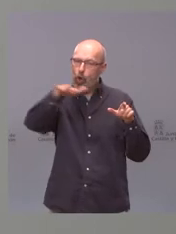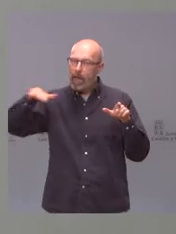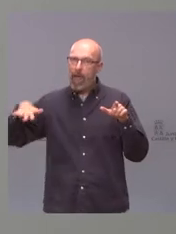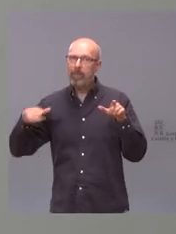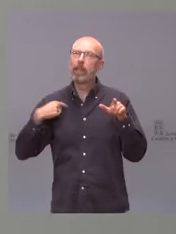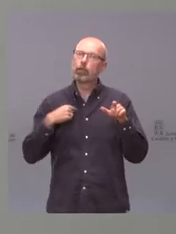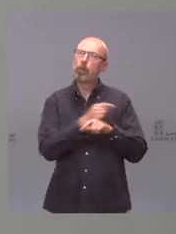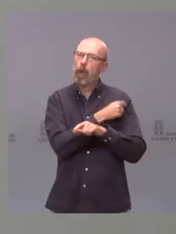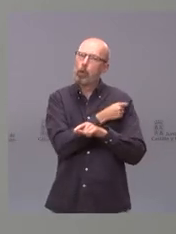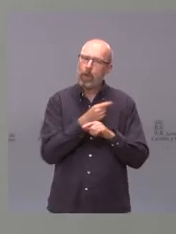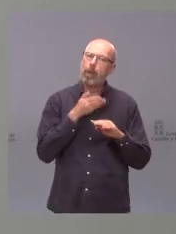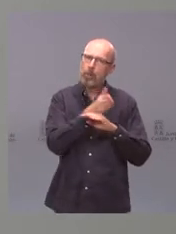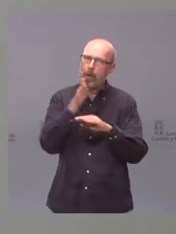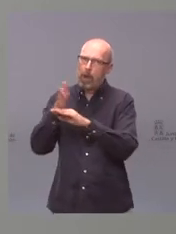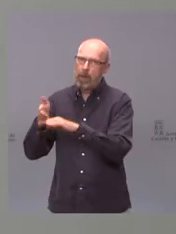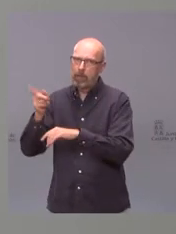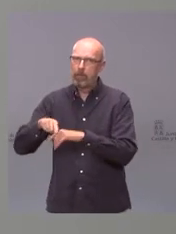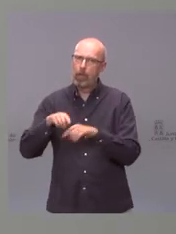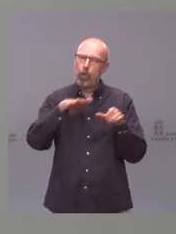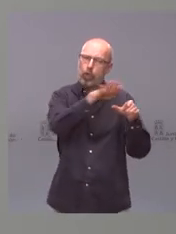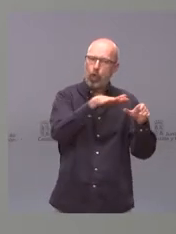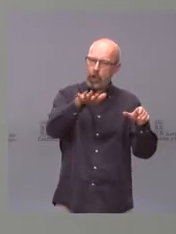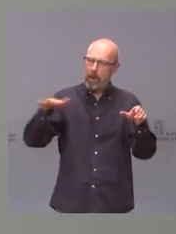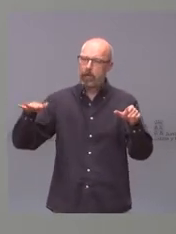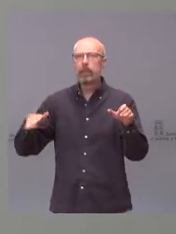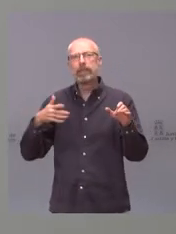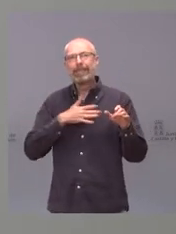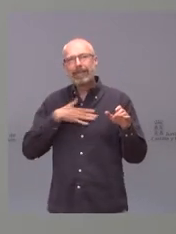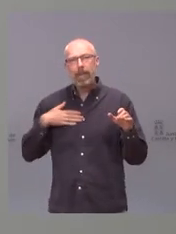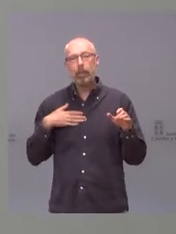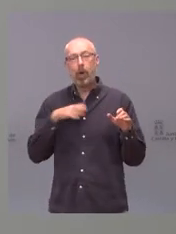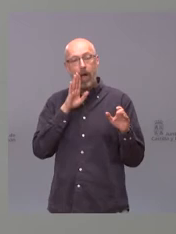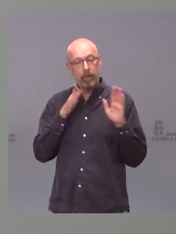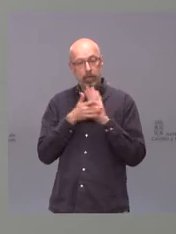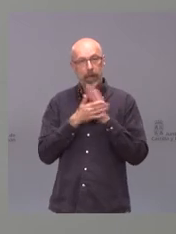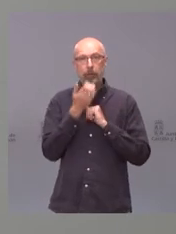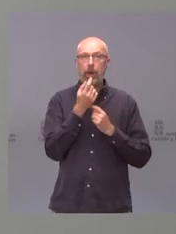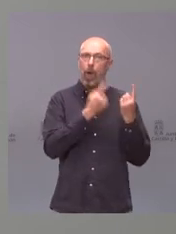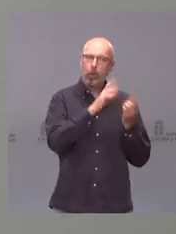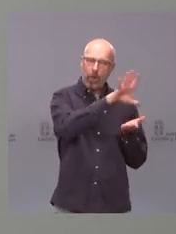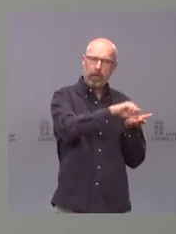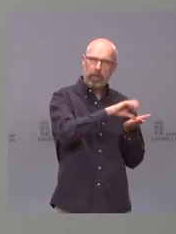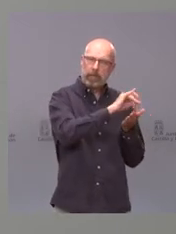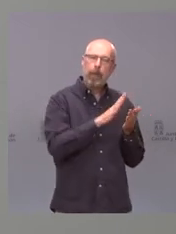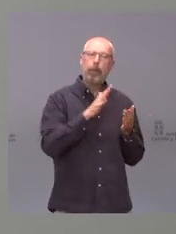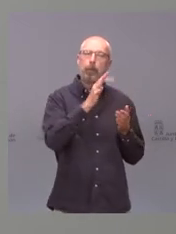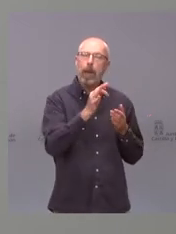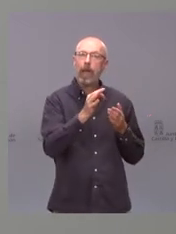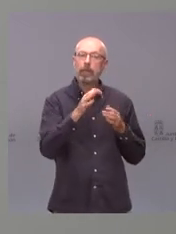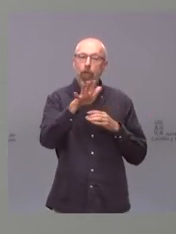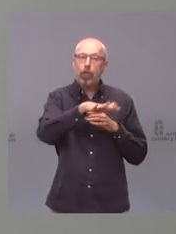queremos como decíamos antes acercar en algunos sitios donde hay dificultades geográficas